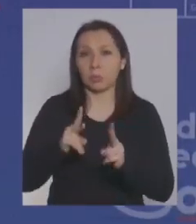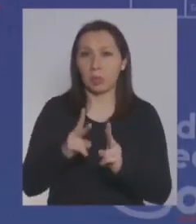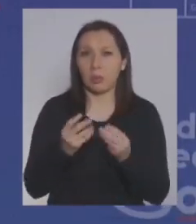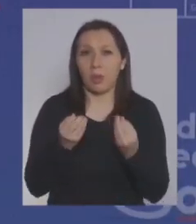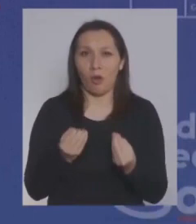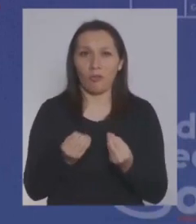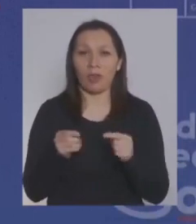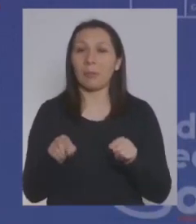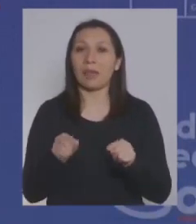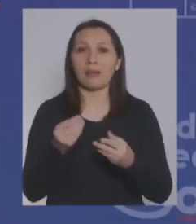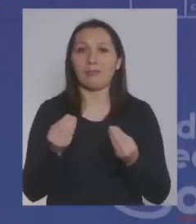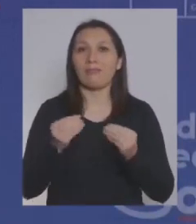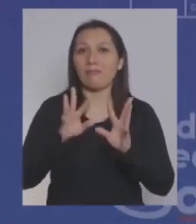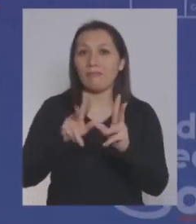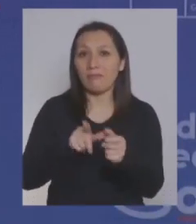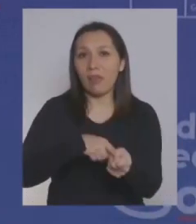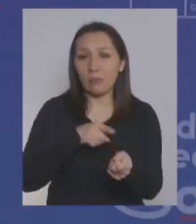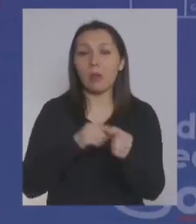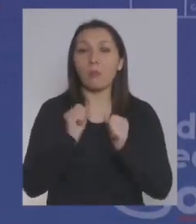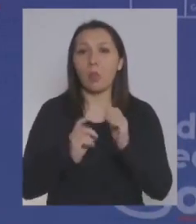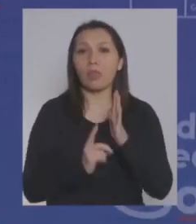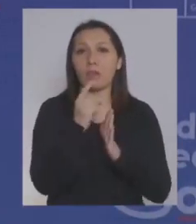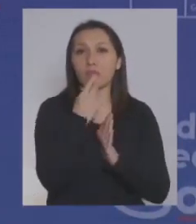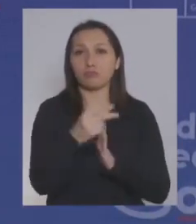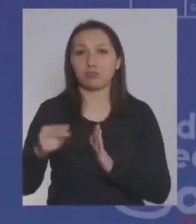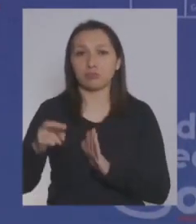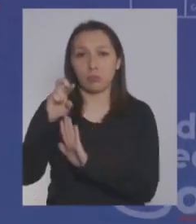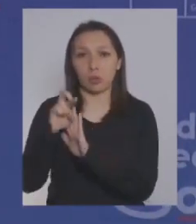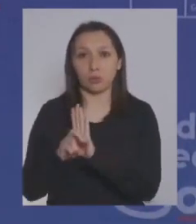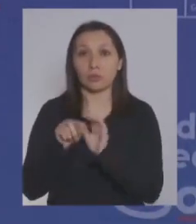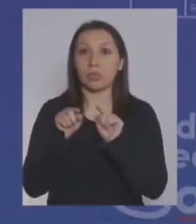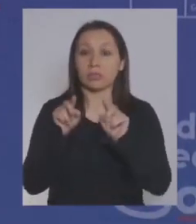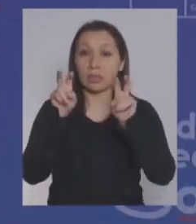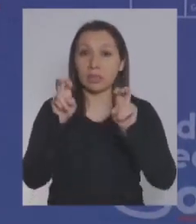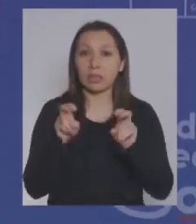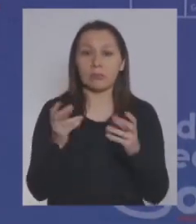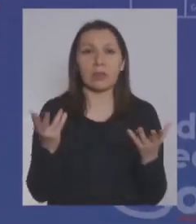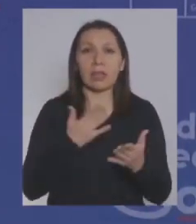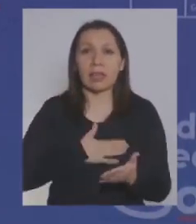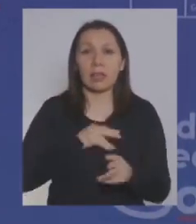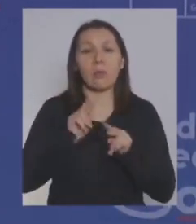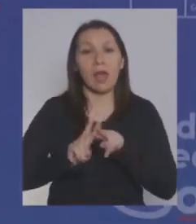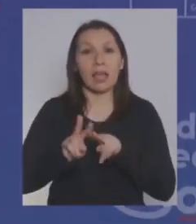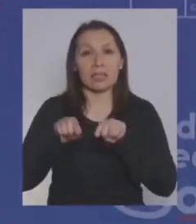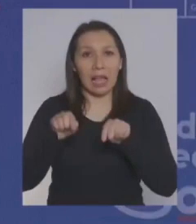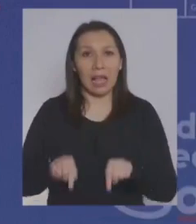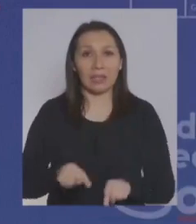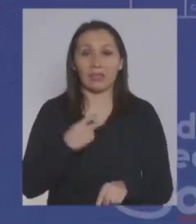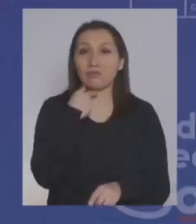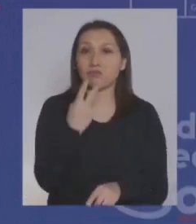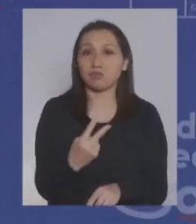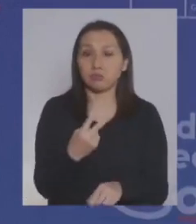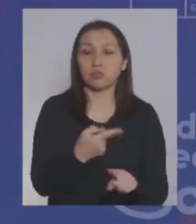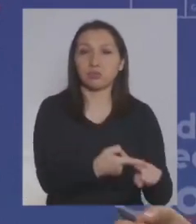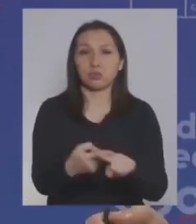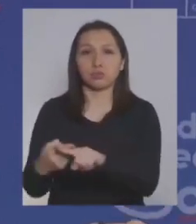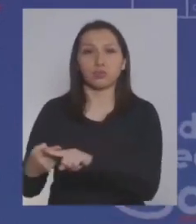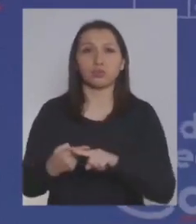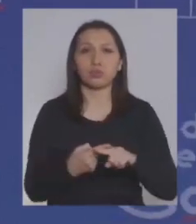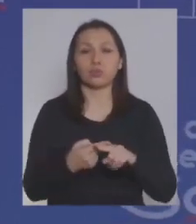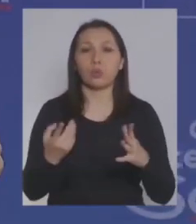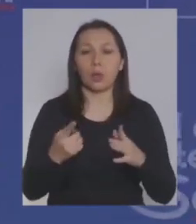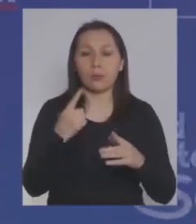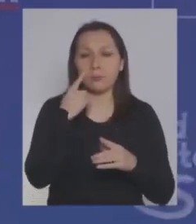que las familias puedan desarrollar sus proyectos. Y en ese sentido, ¿qué queremos hacer con esta vocería social? Es poner bajo